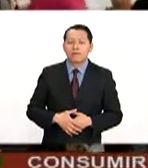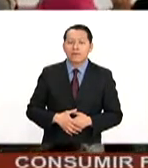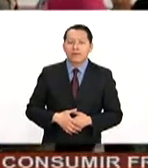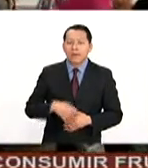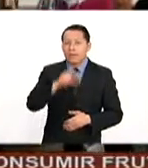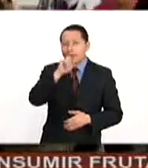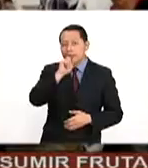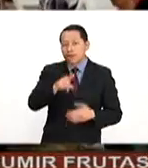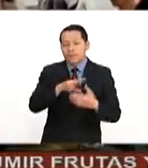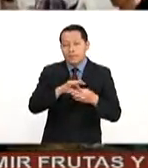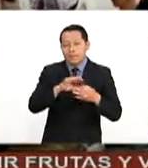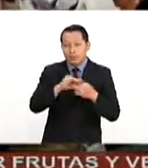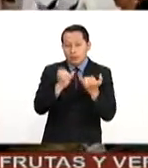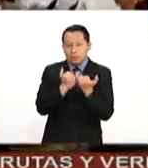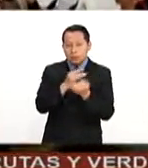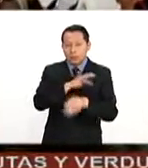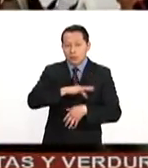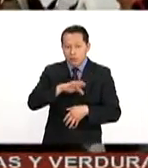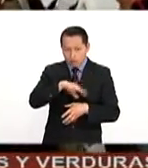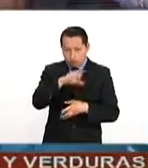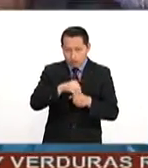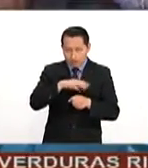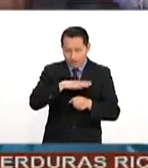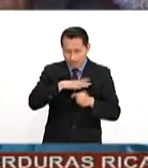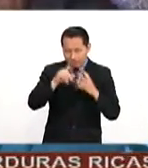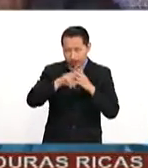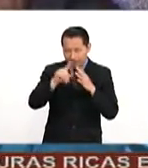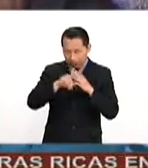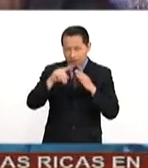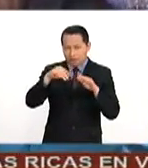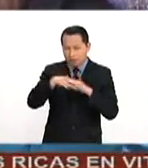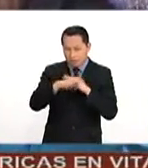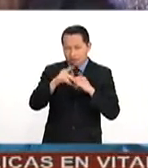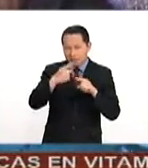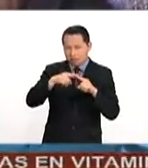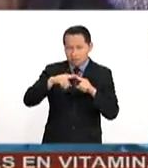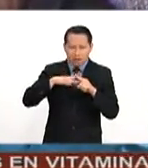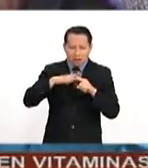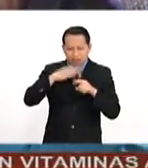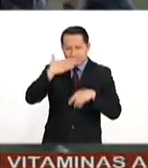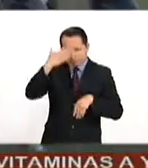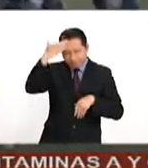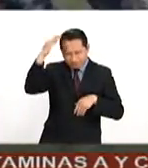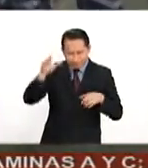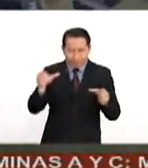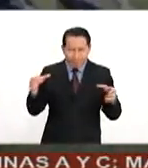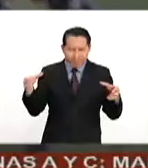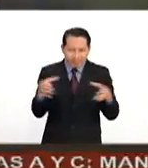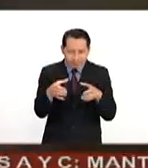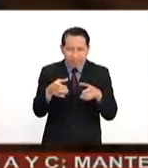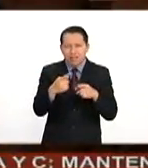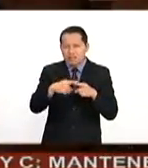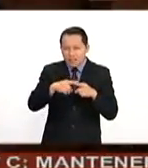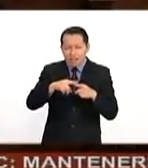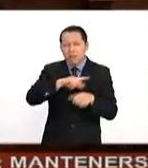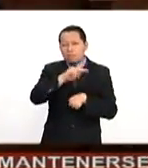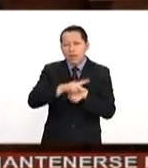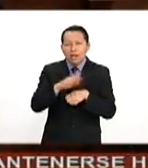Insistió también en contener la llegada de migrantes y refugiados de Oriente Medio, de países mayoritariamente musulmanes.